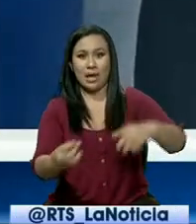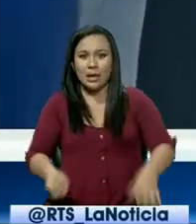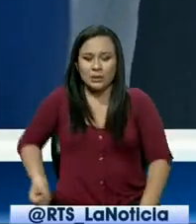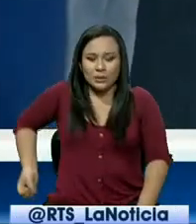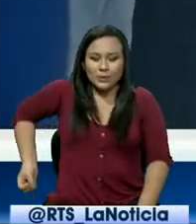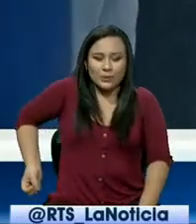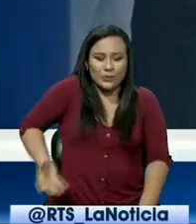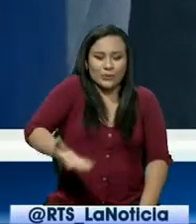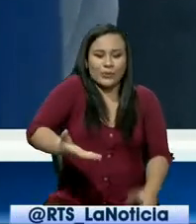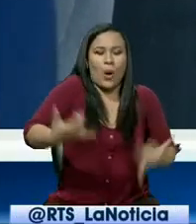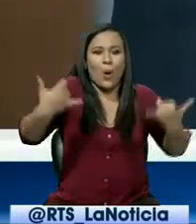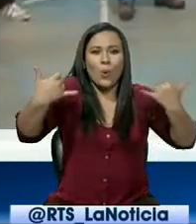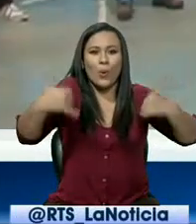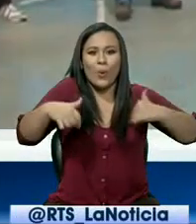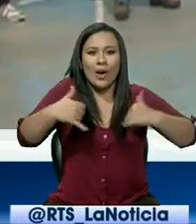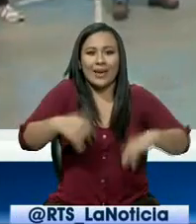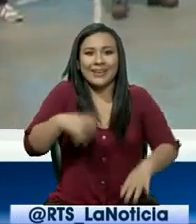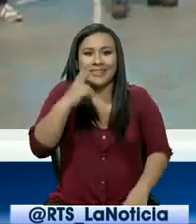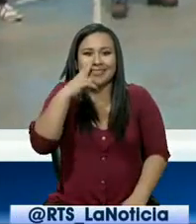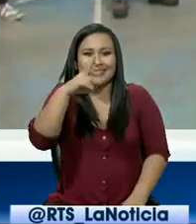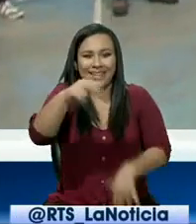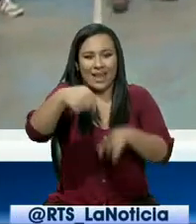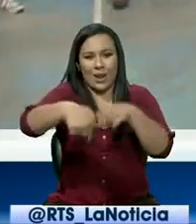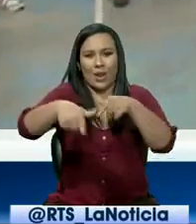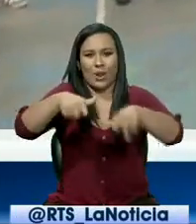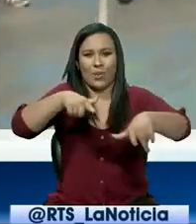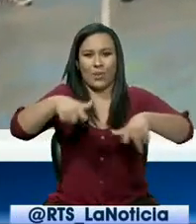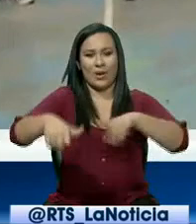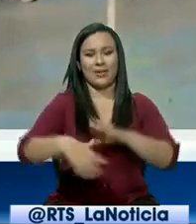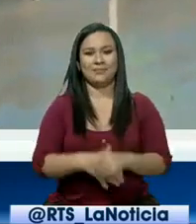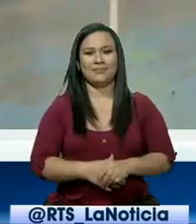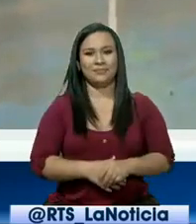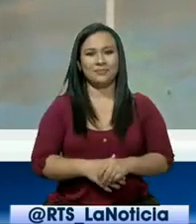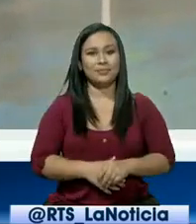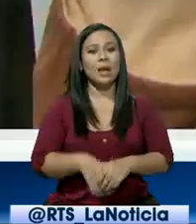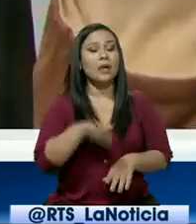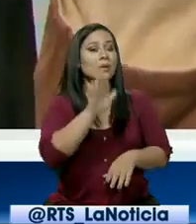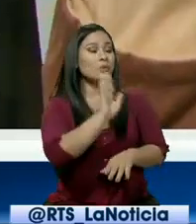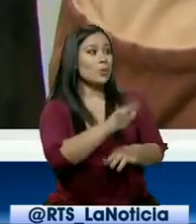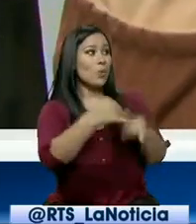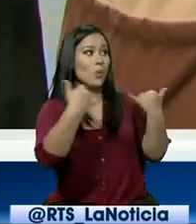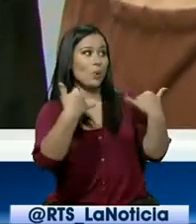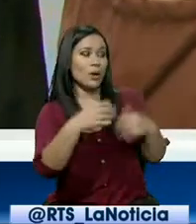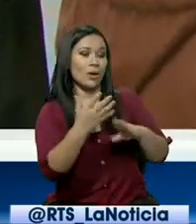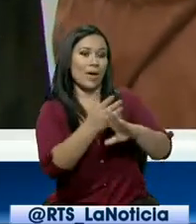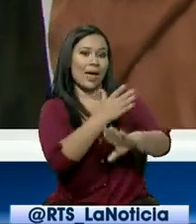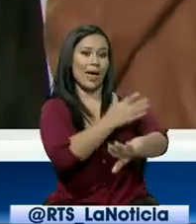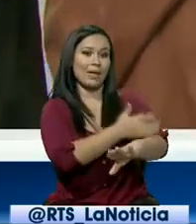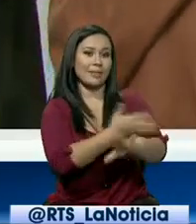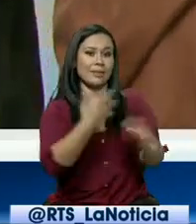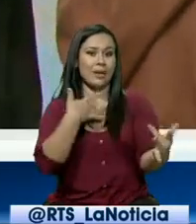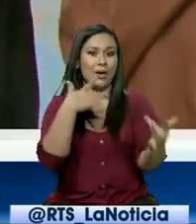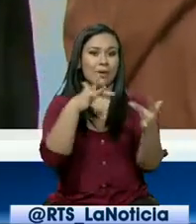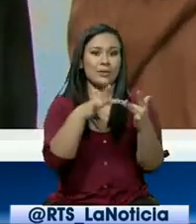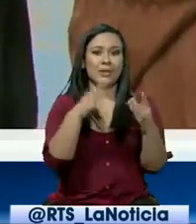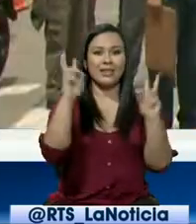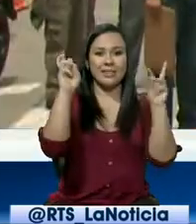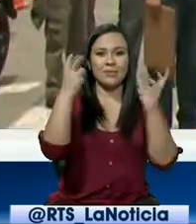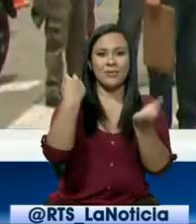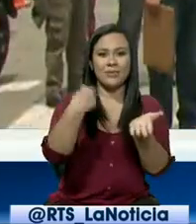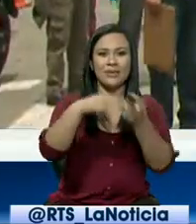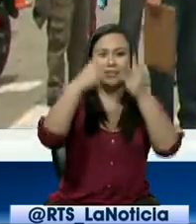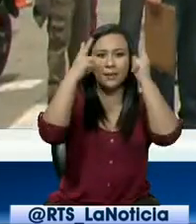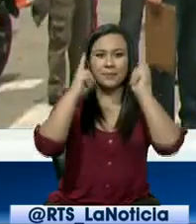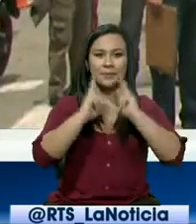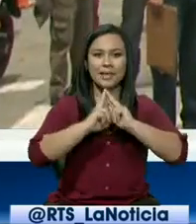juega en Tabacundo, cabecera cantonal de este cantón. Este juego ancestral está vinculado a la celebración de las fiestas de la